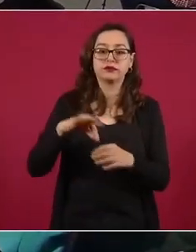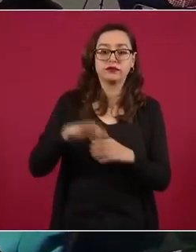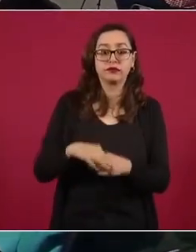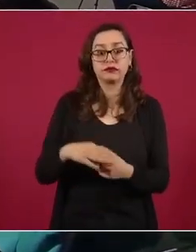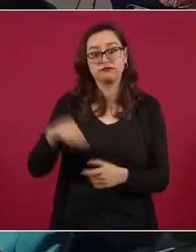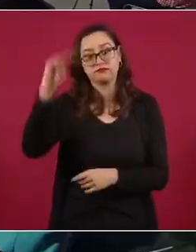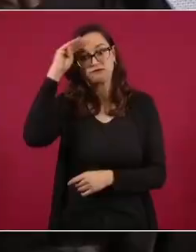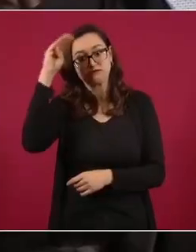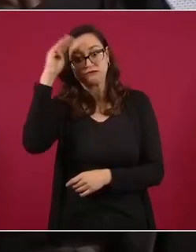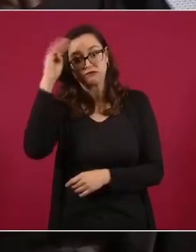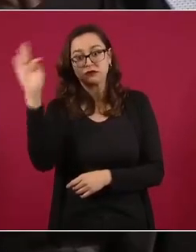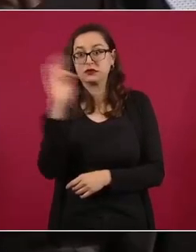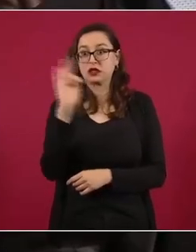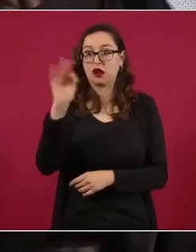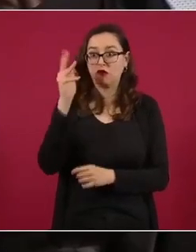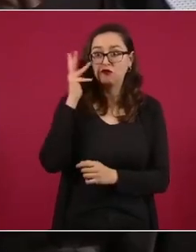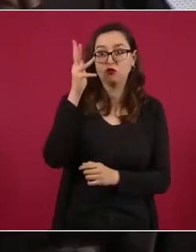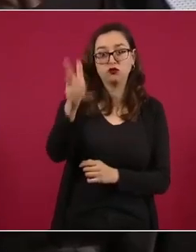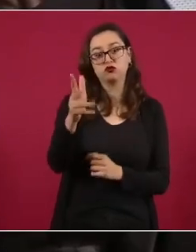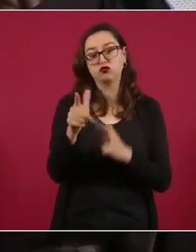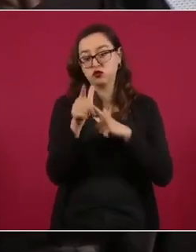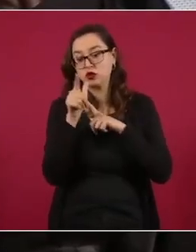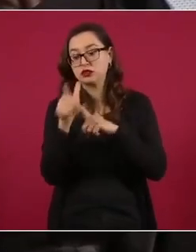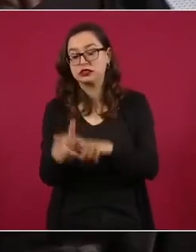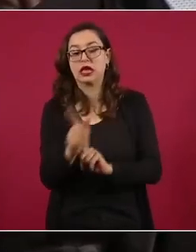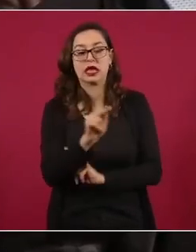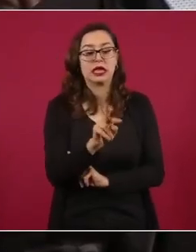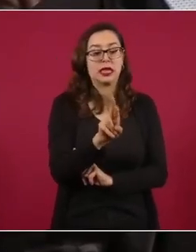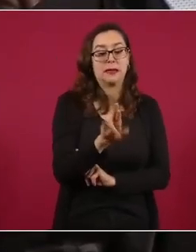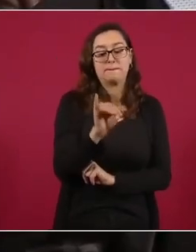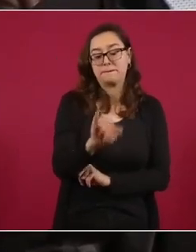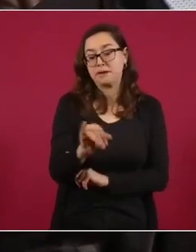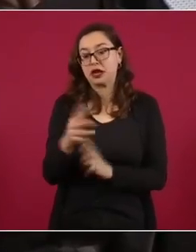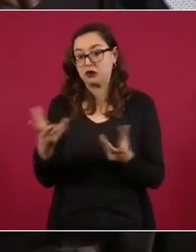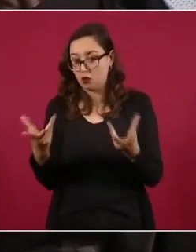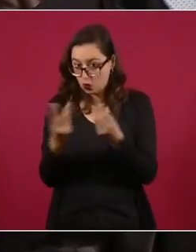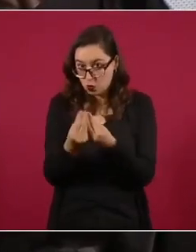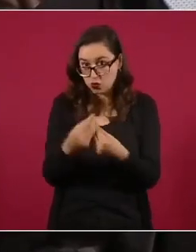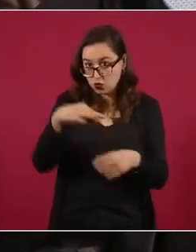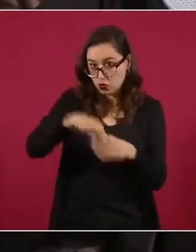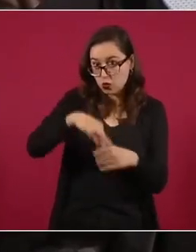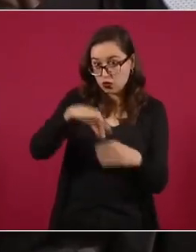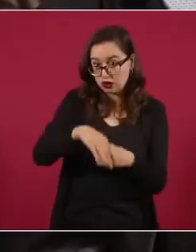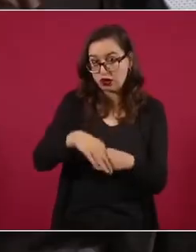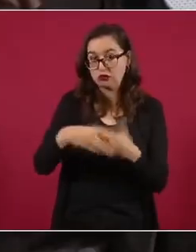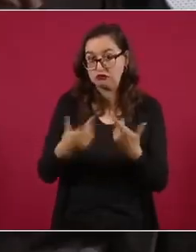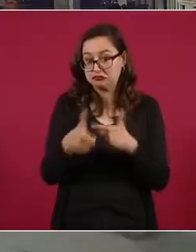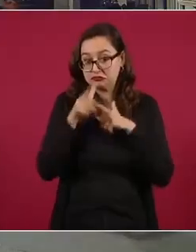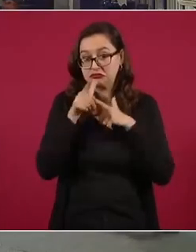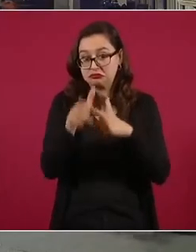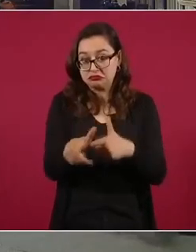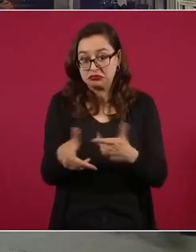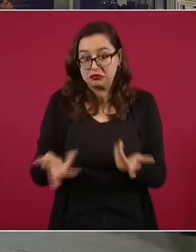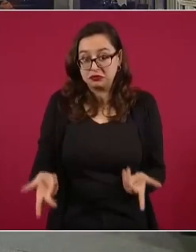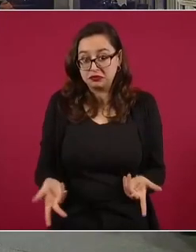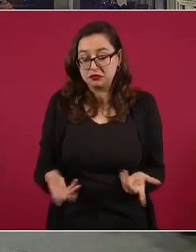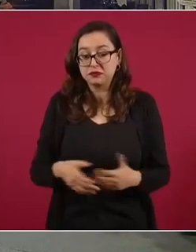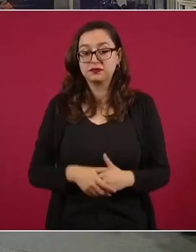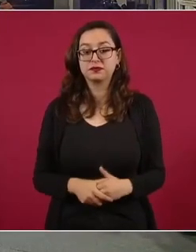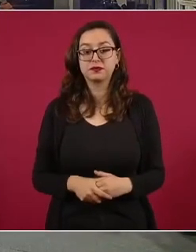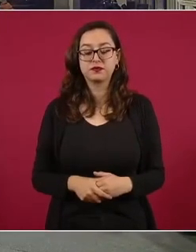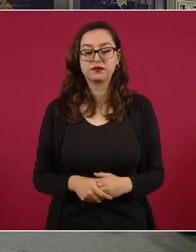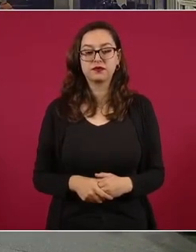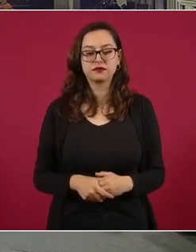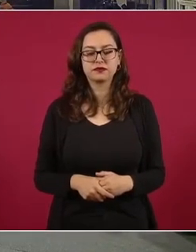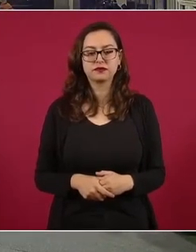futuras iniciativas que puedan llegar, no sé, la reforma electoral que todavía está en puerta. Sobre estos dos temas, por favor. Pues yo